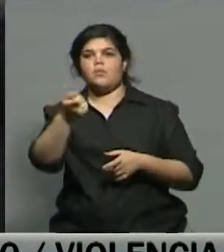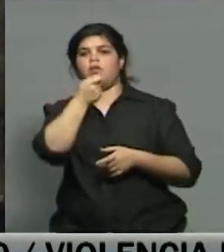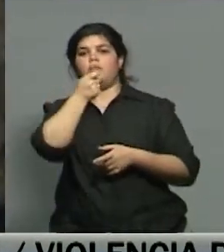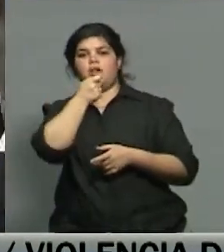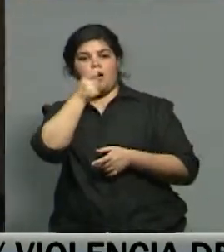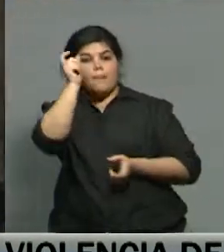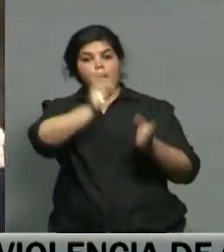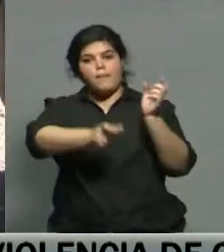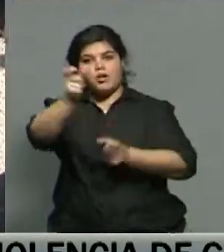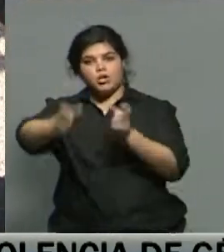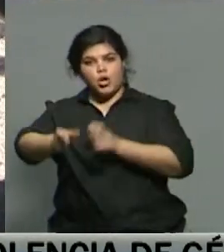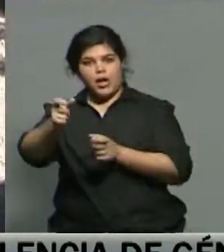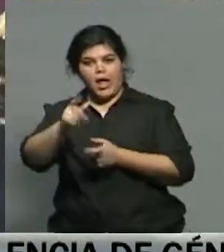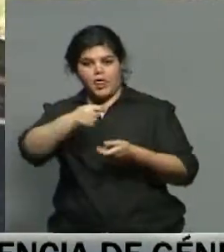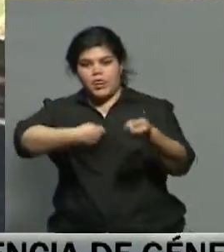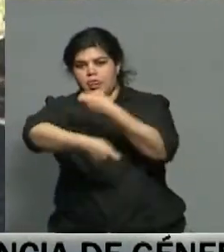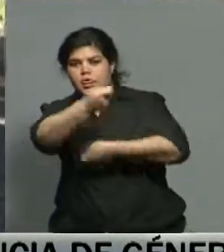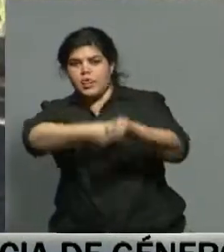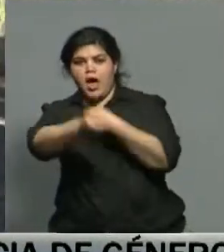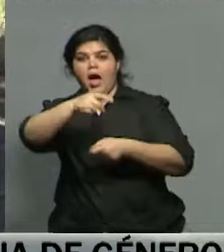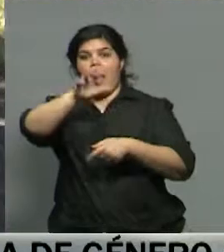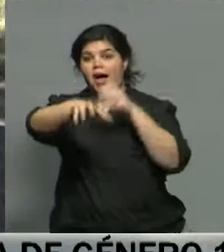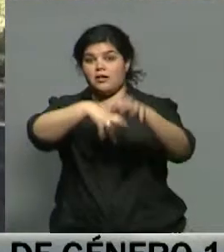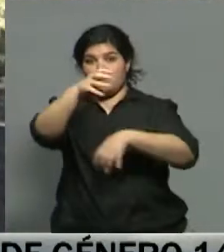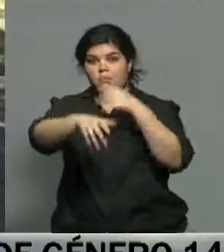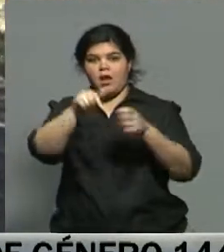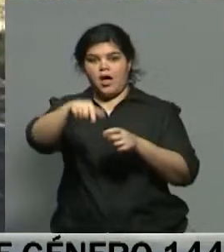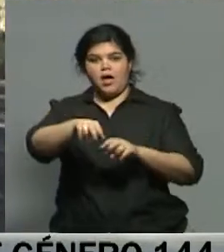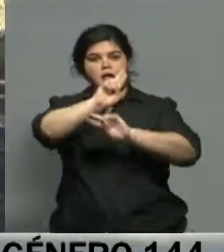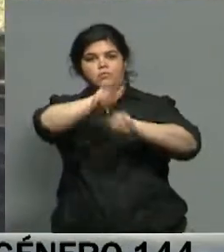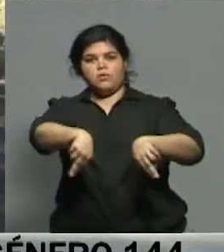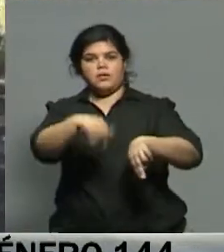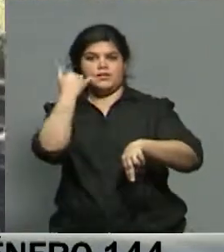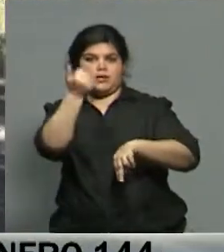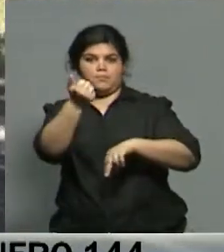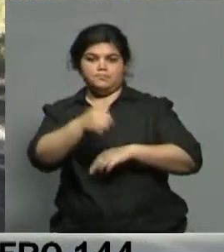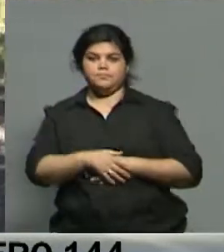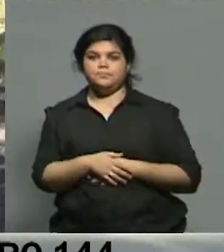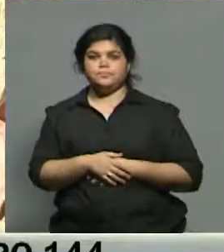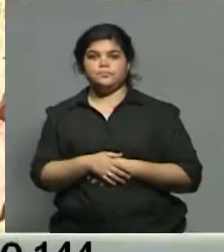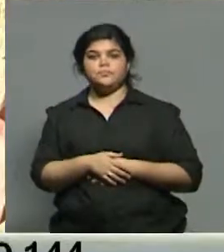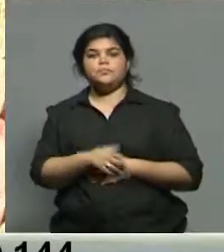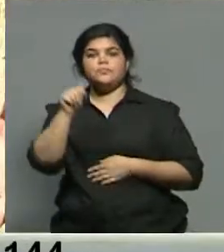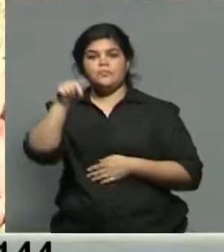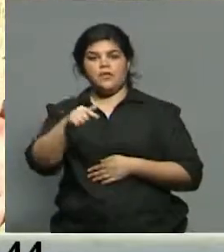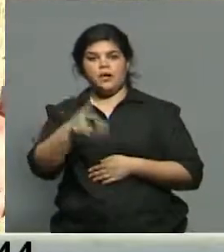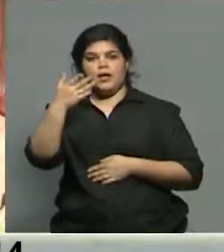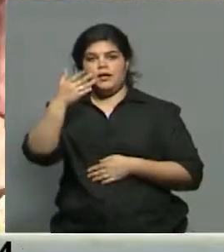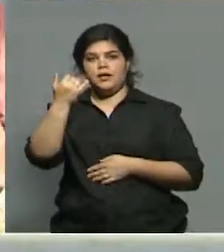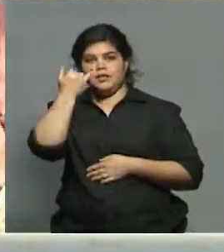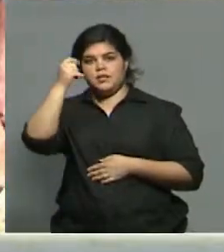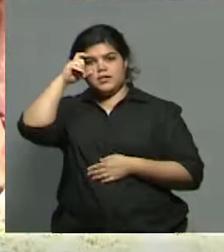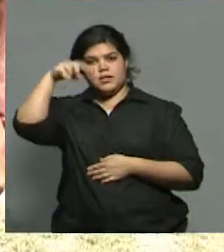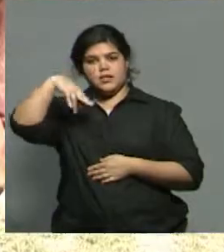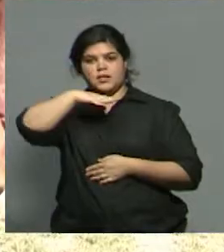realmente haciendo tráfico de fauna silvestre, se dé la baja inmediatamente. Compartimos lo que decía Jennifer Ibarra, médica